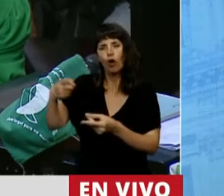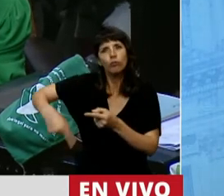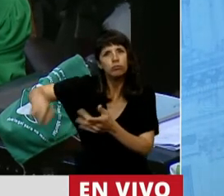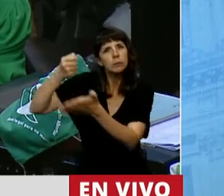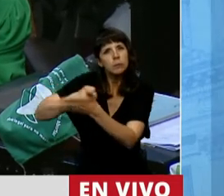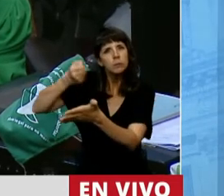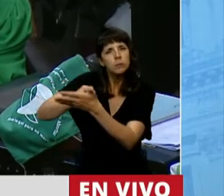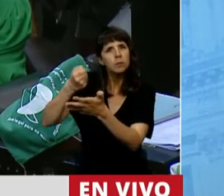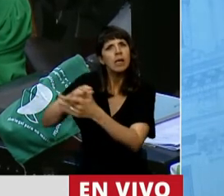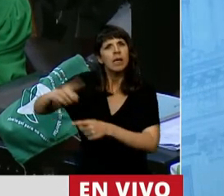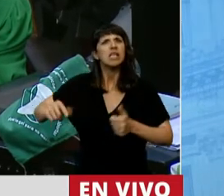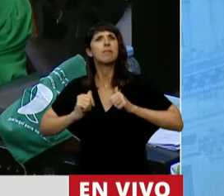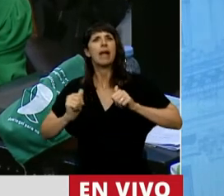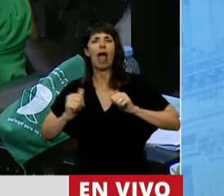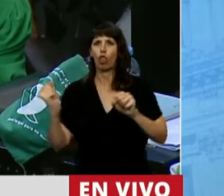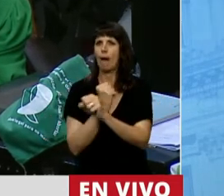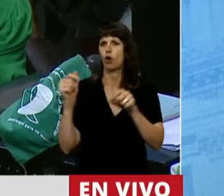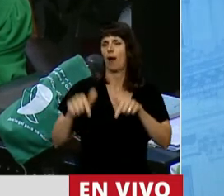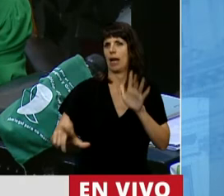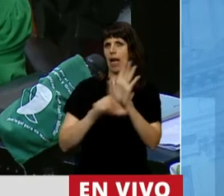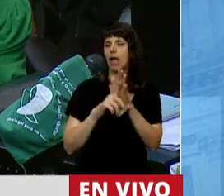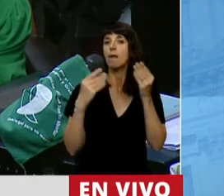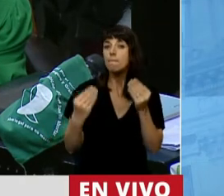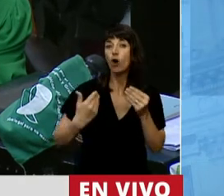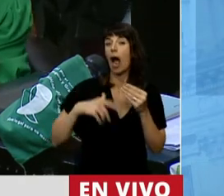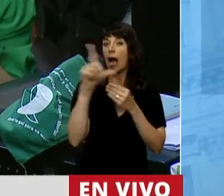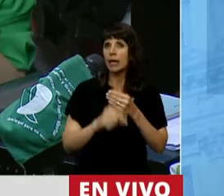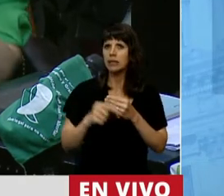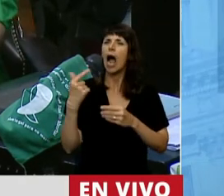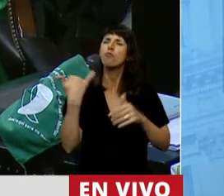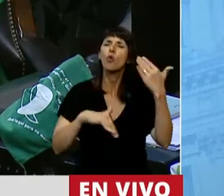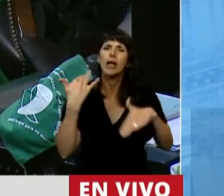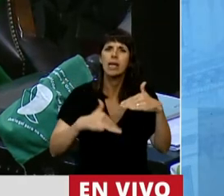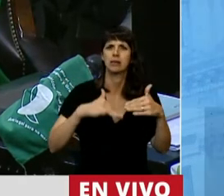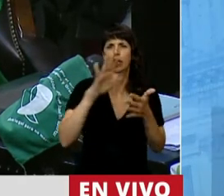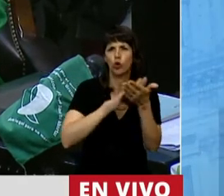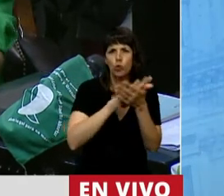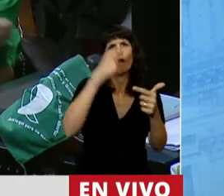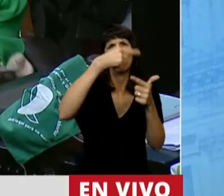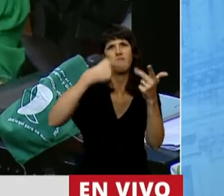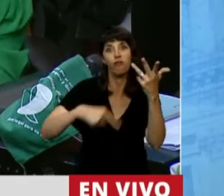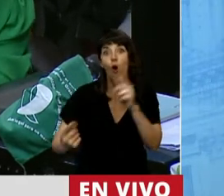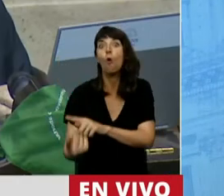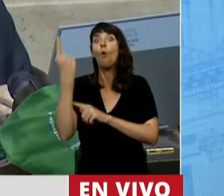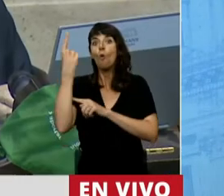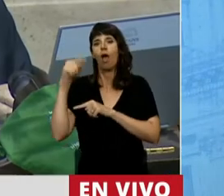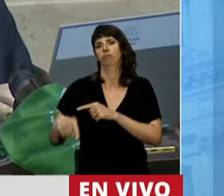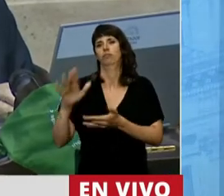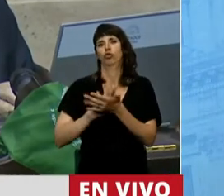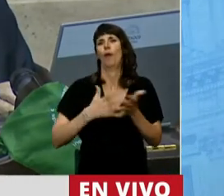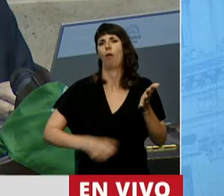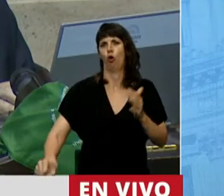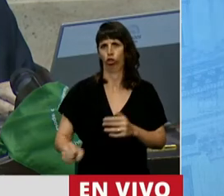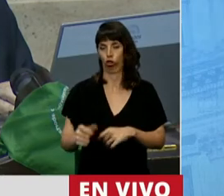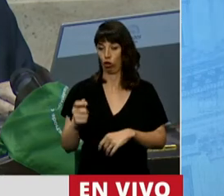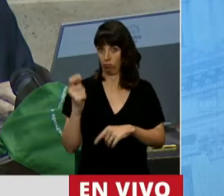entre tantas urgencias que tiene nuestra Argentina, esta es una de ellas. Quienes están a